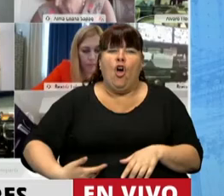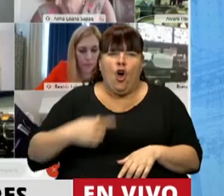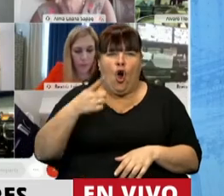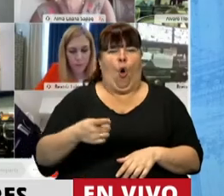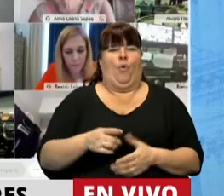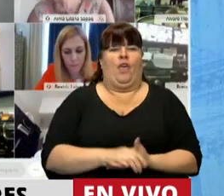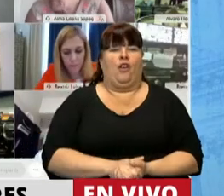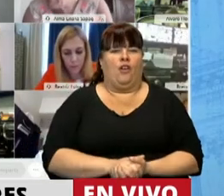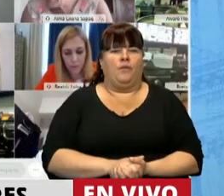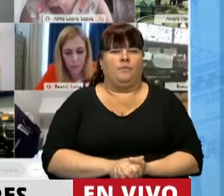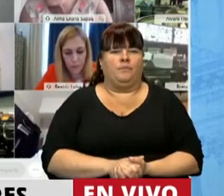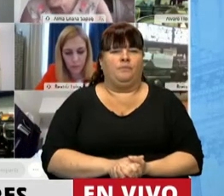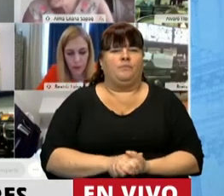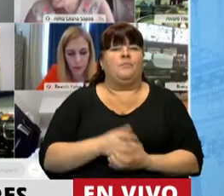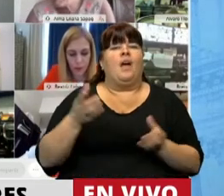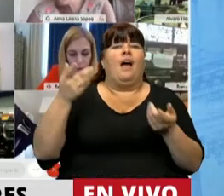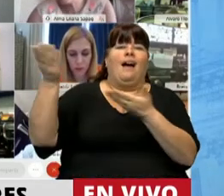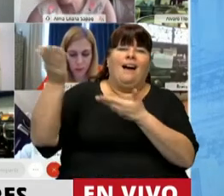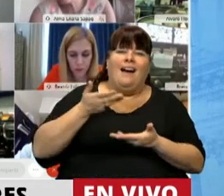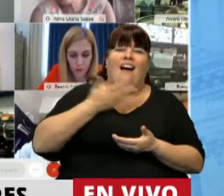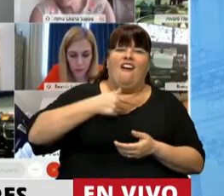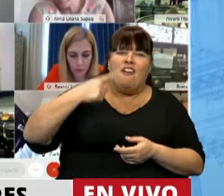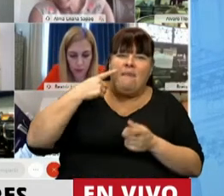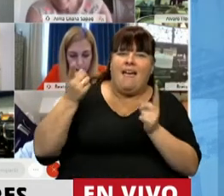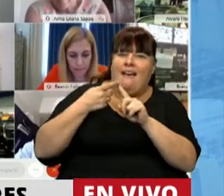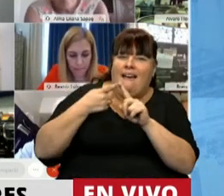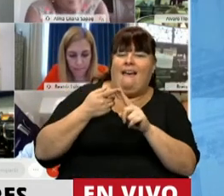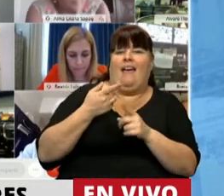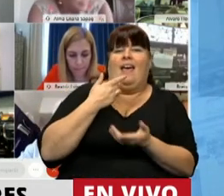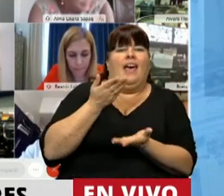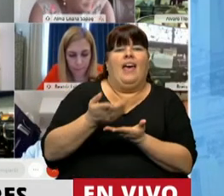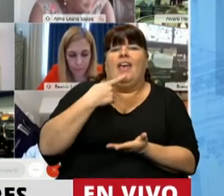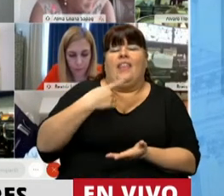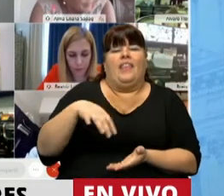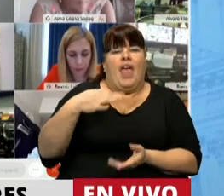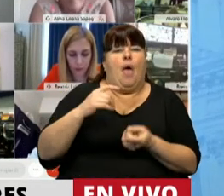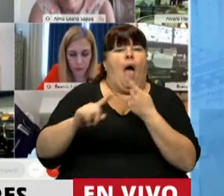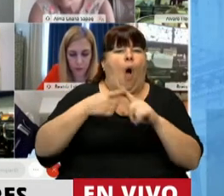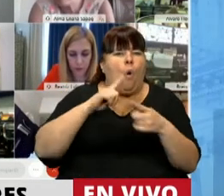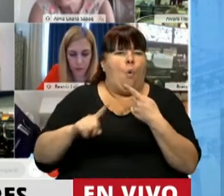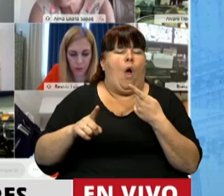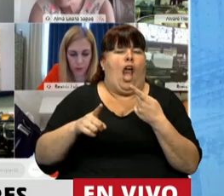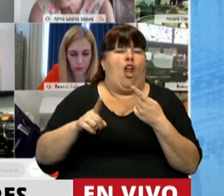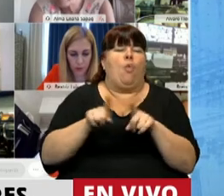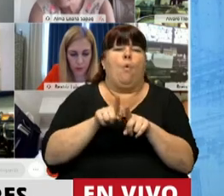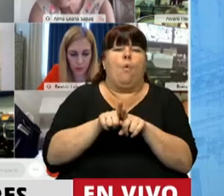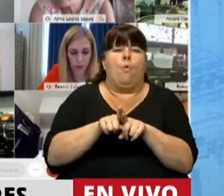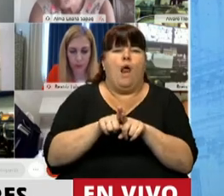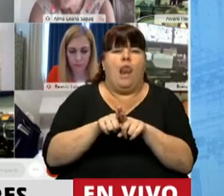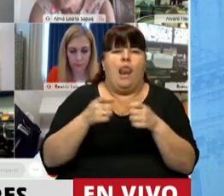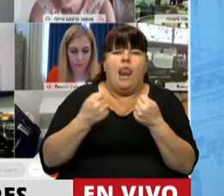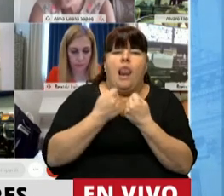recibe al Fondo Monetario Internacional, planteando un acuerdo, un pacto de